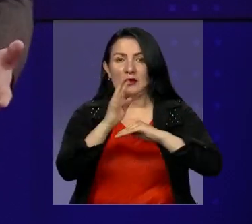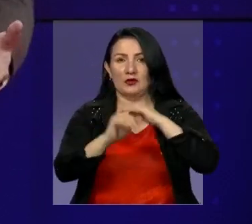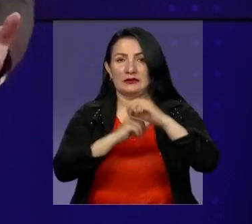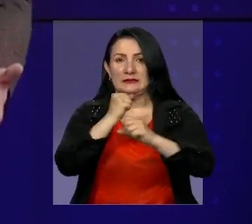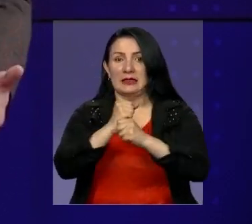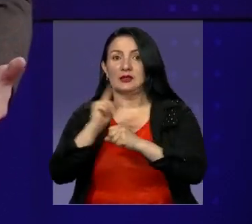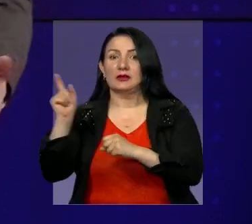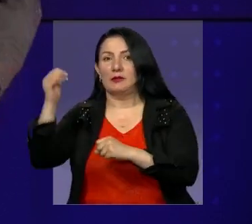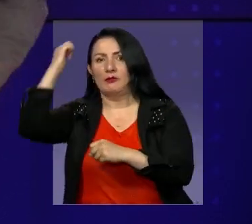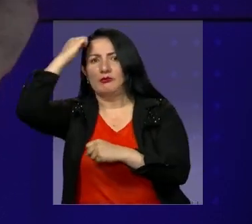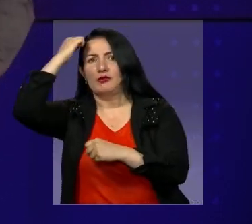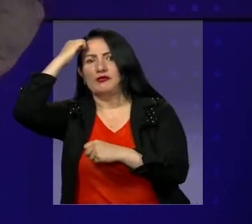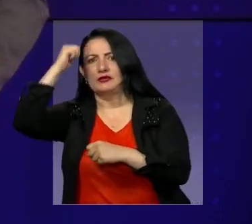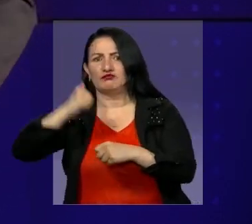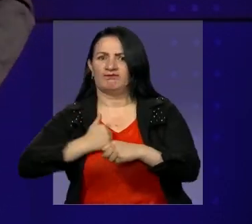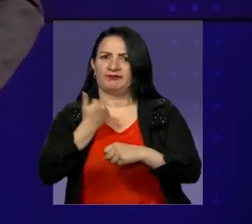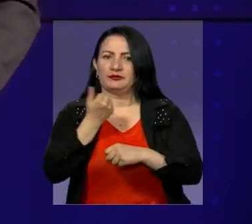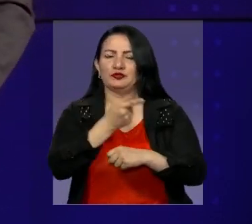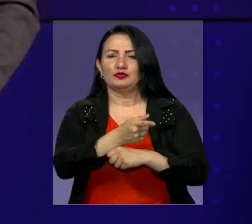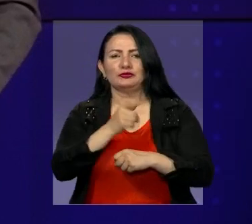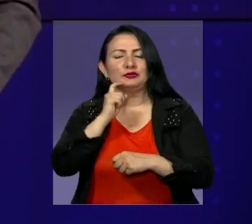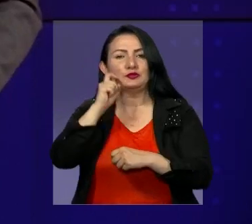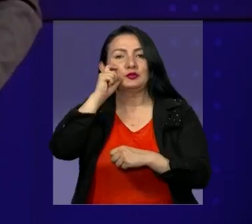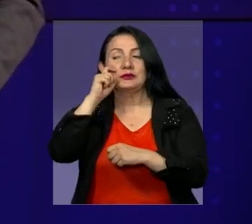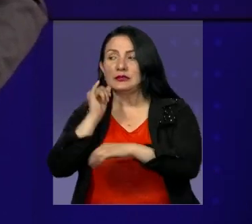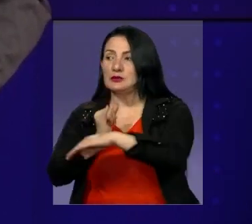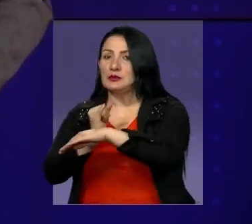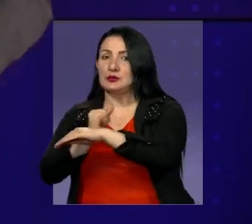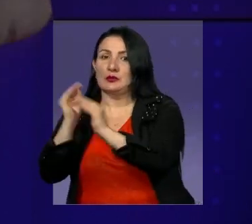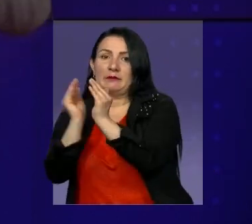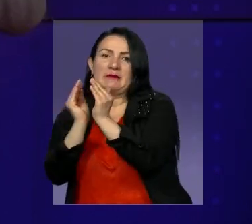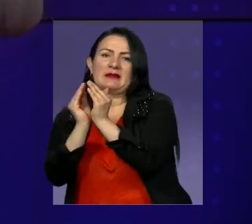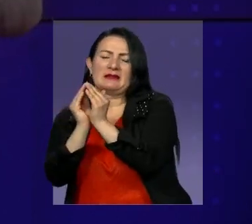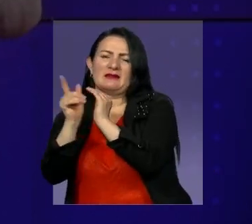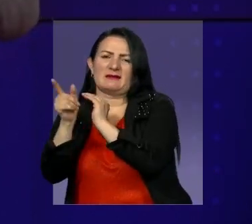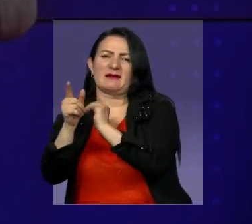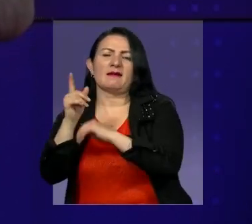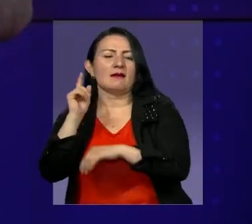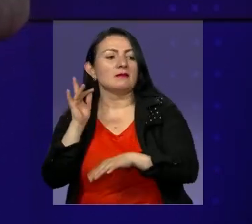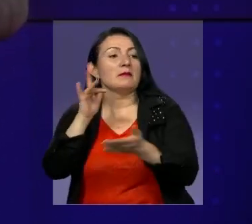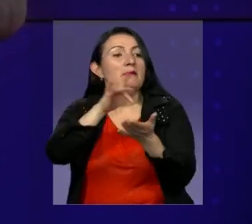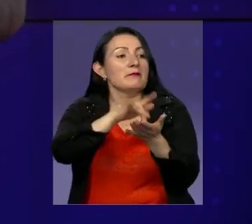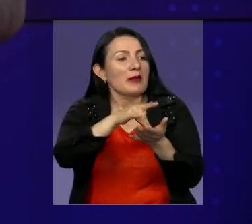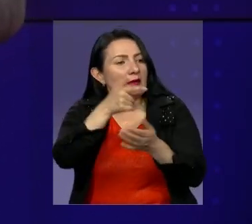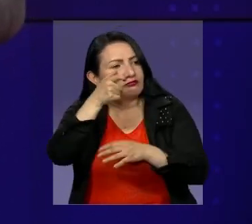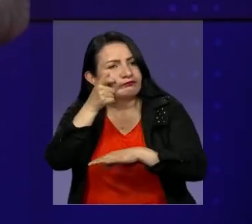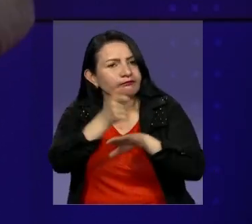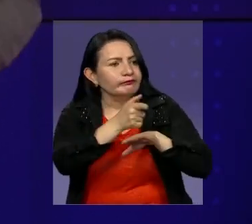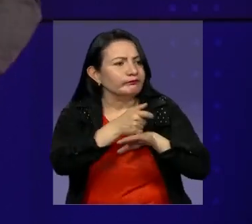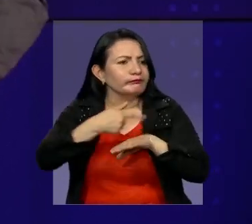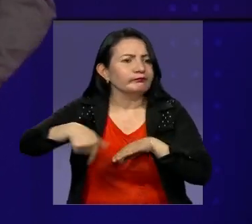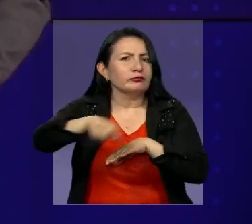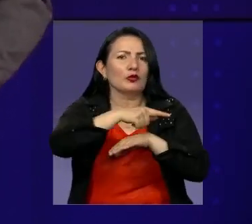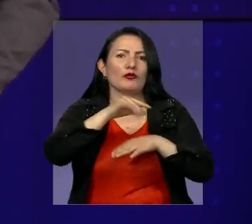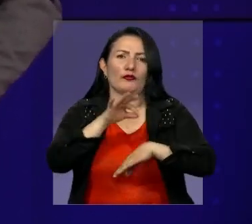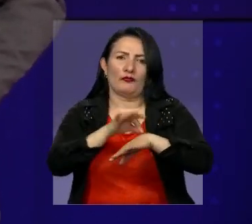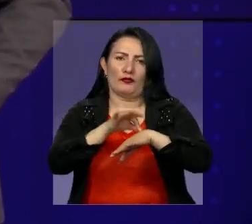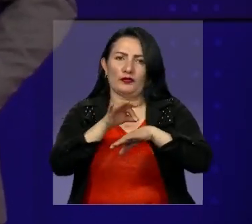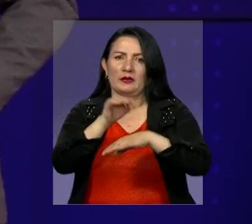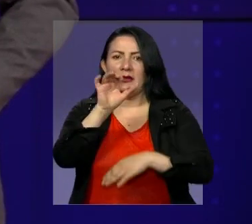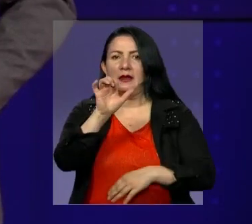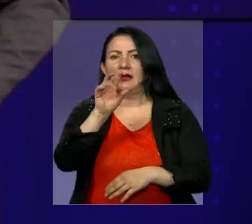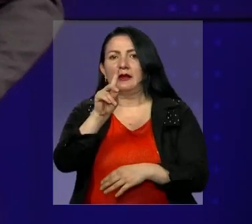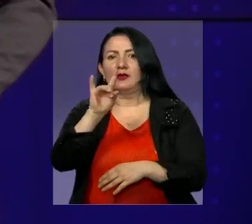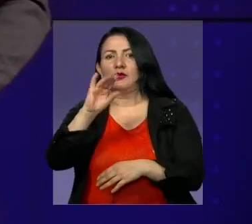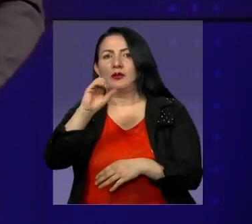parte de su profesor, el Instituto Colombiano de Bienestar Familiar se tomó las instalaciones y las intervino de la Fundación Educar